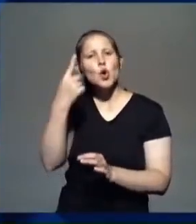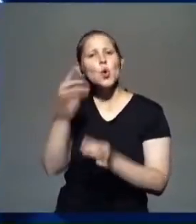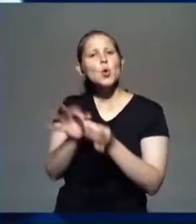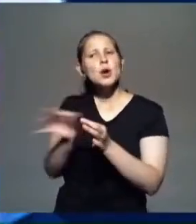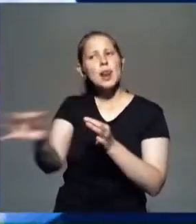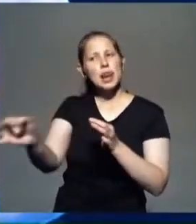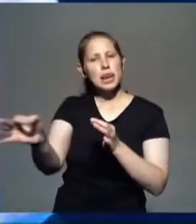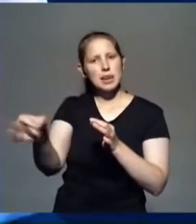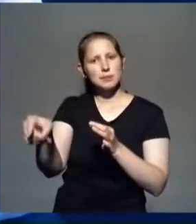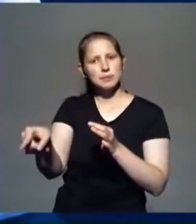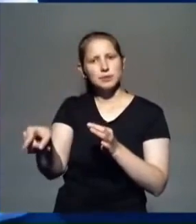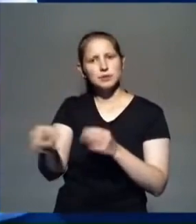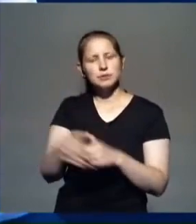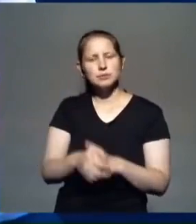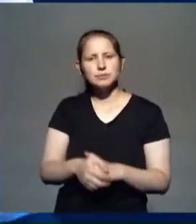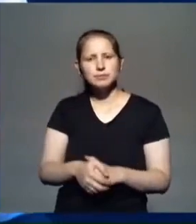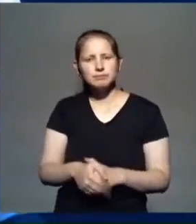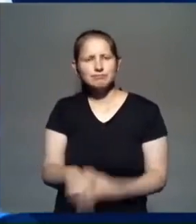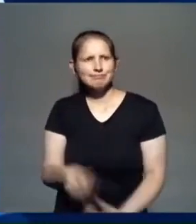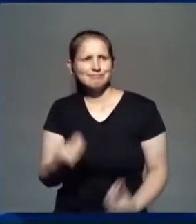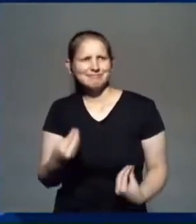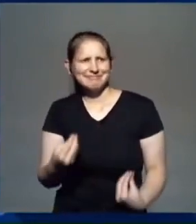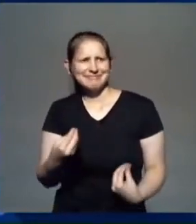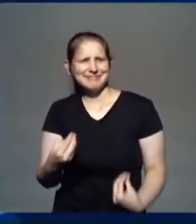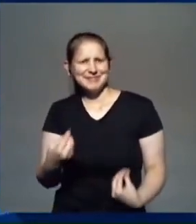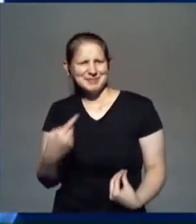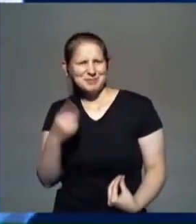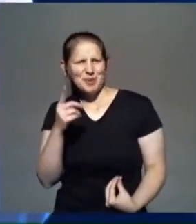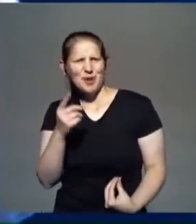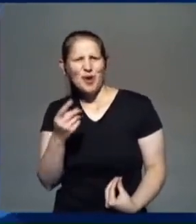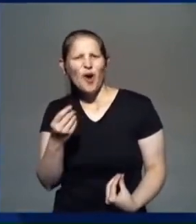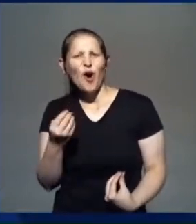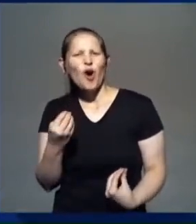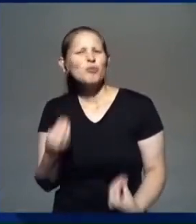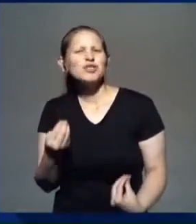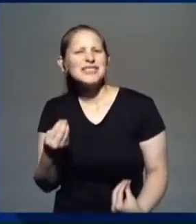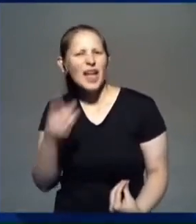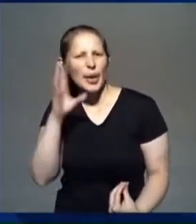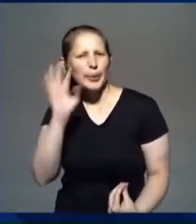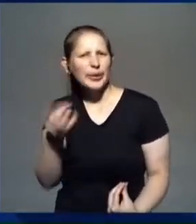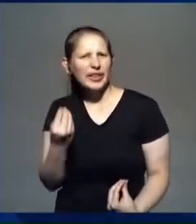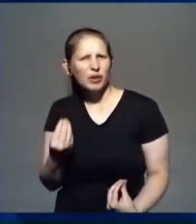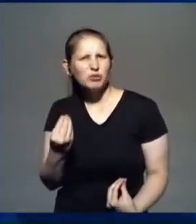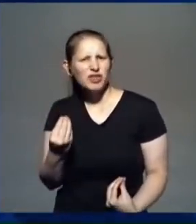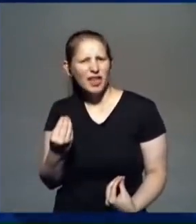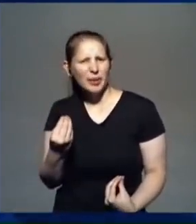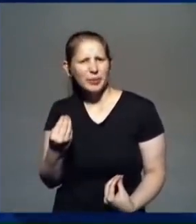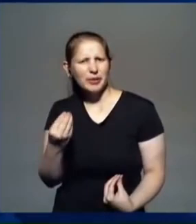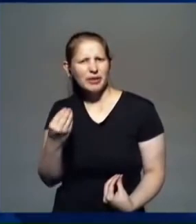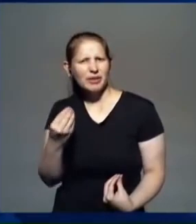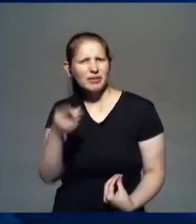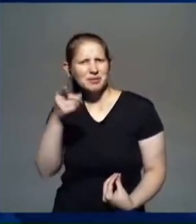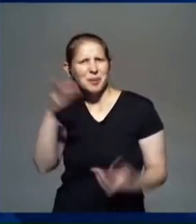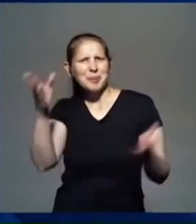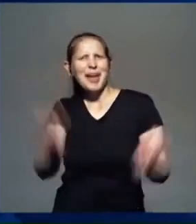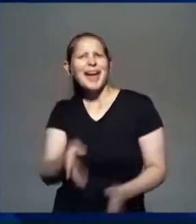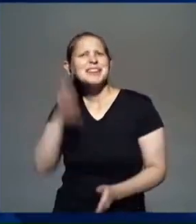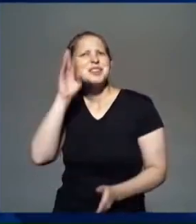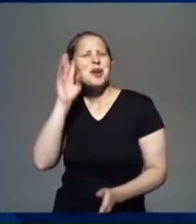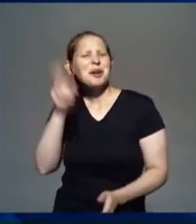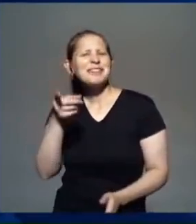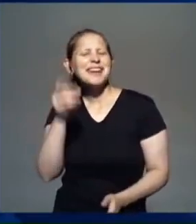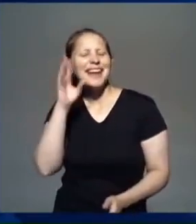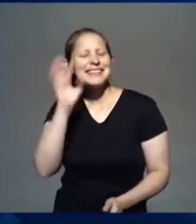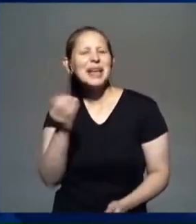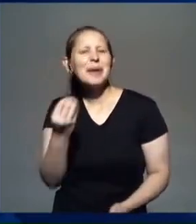¿Y usted cómo sabe, pastor, a un kilómetro? Buena pregunta sería que me hagan. ¿Por qué Él pasa por el